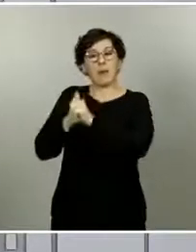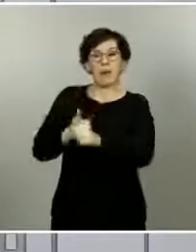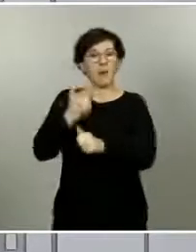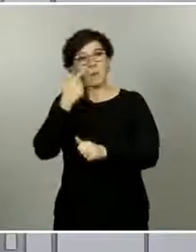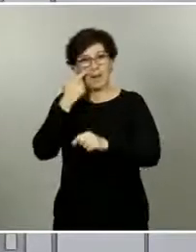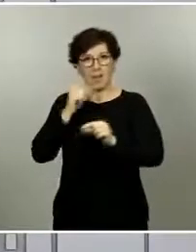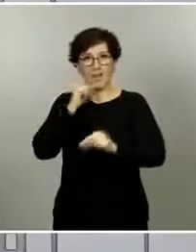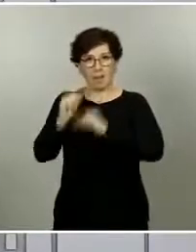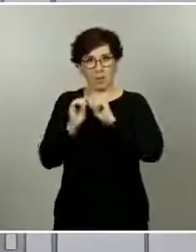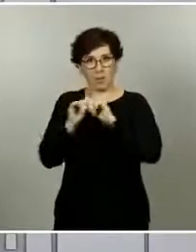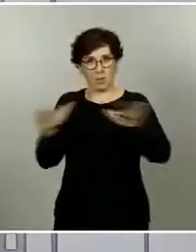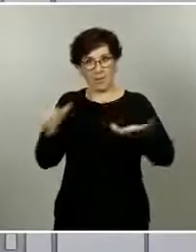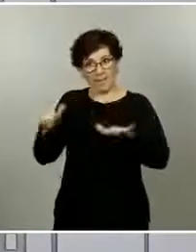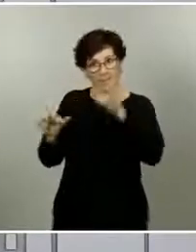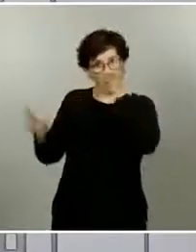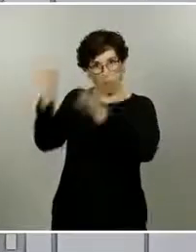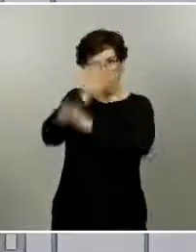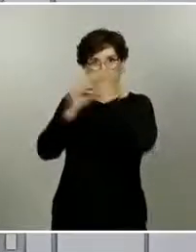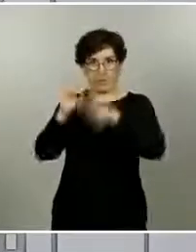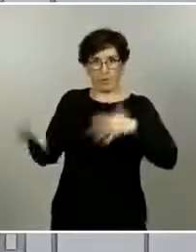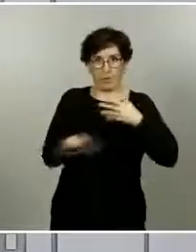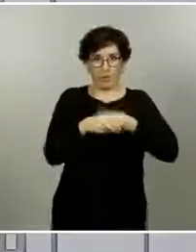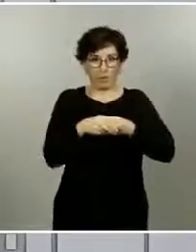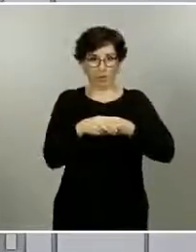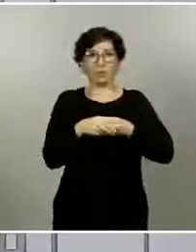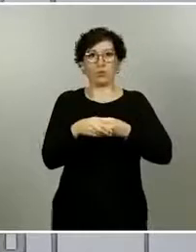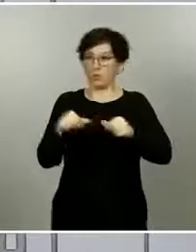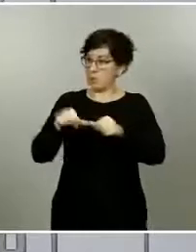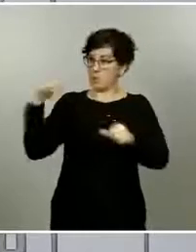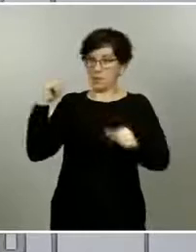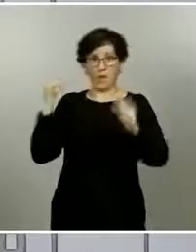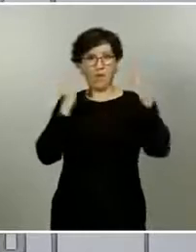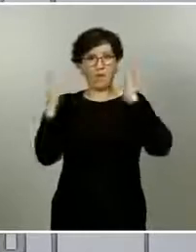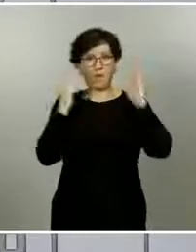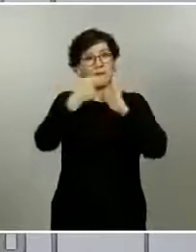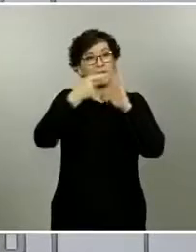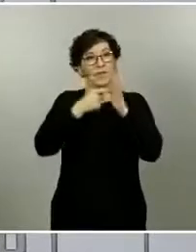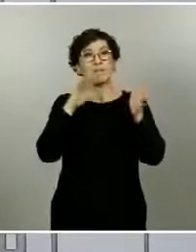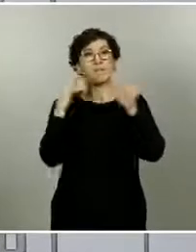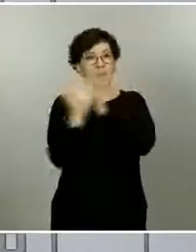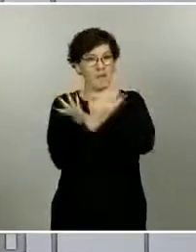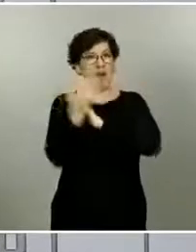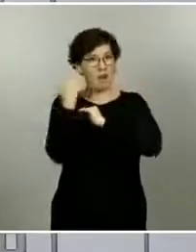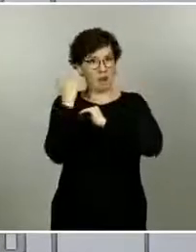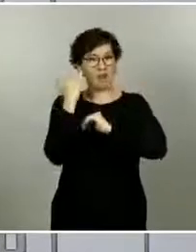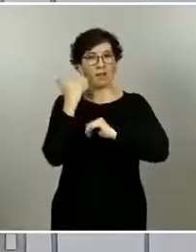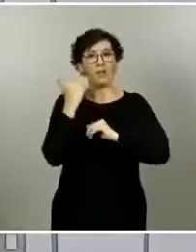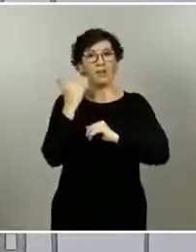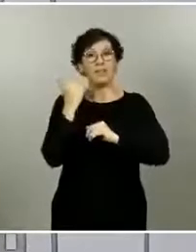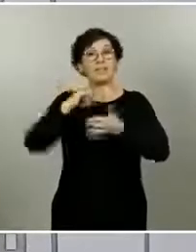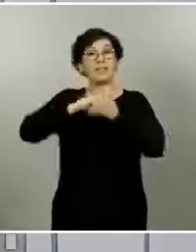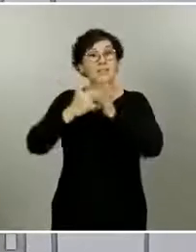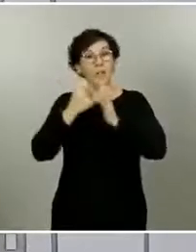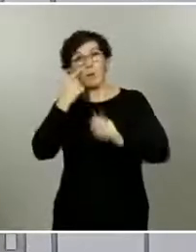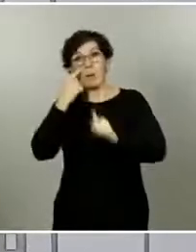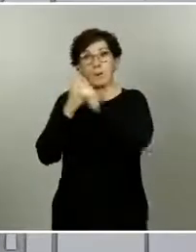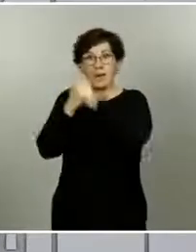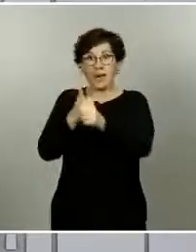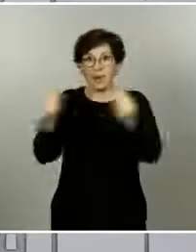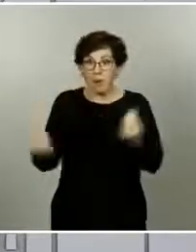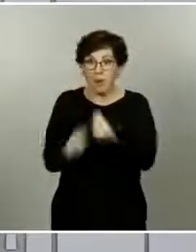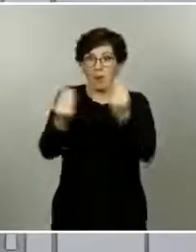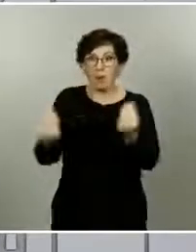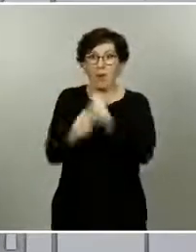Estas fichas se han ido con toda la fase de desescalada y la necesidad y la exigencia de tener cada vez mejores sistemas de vigilancia